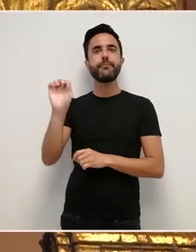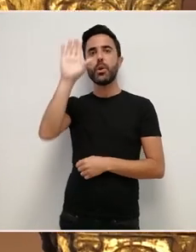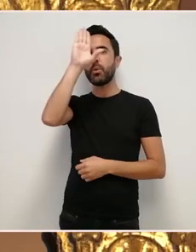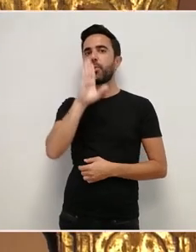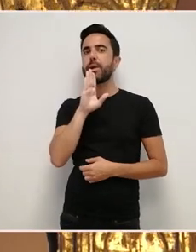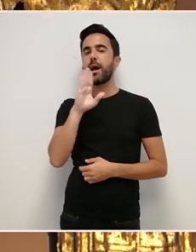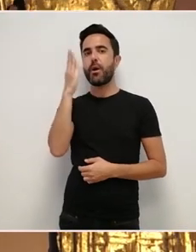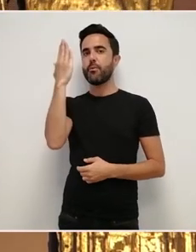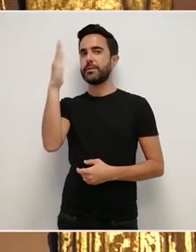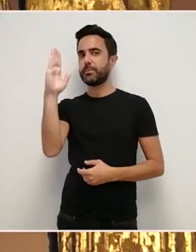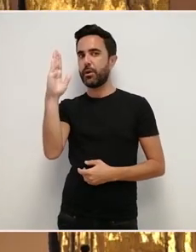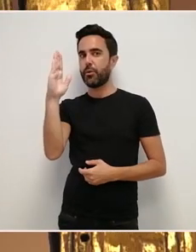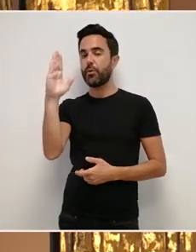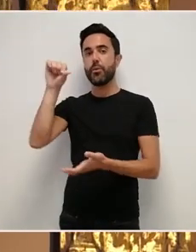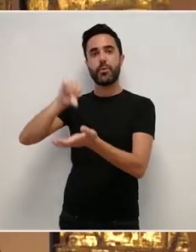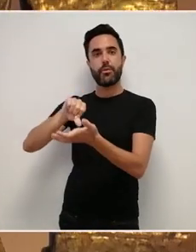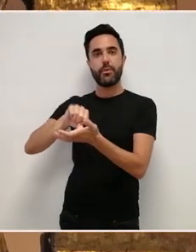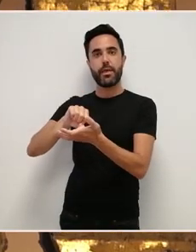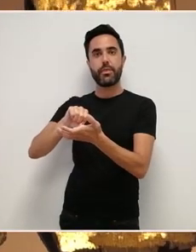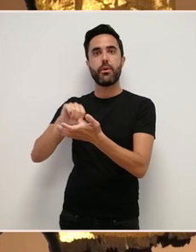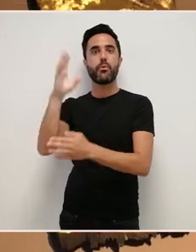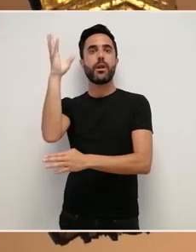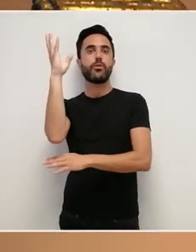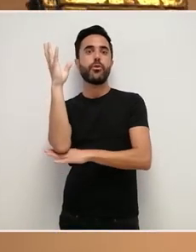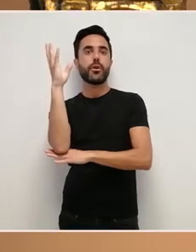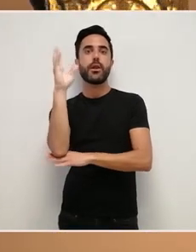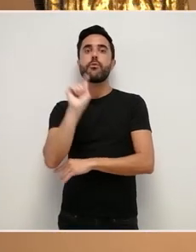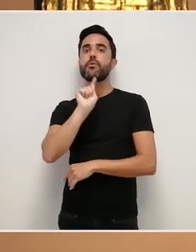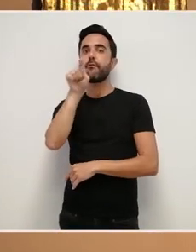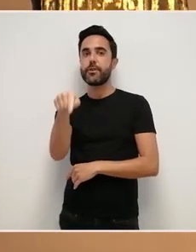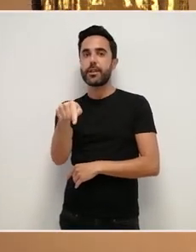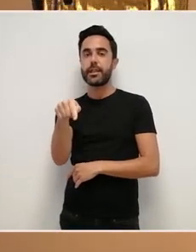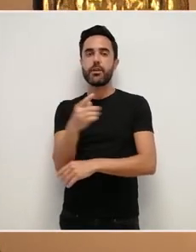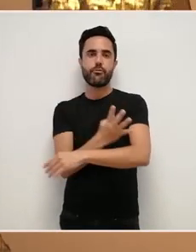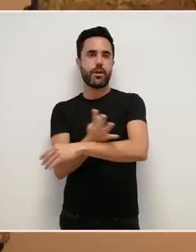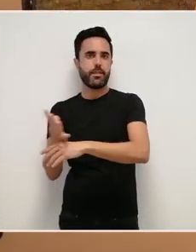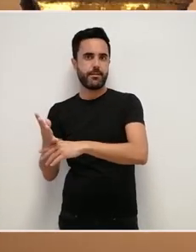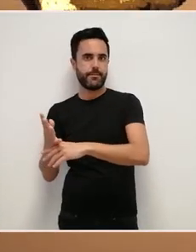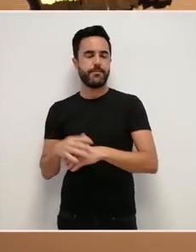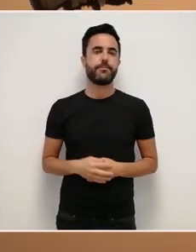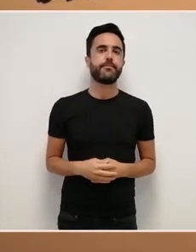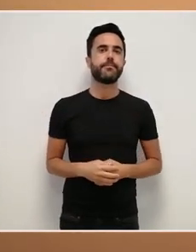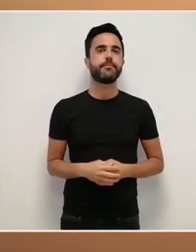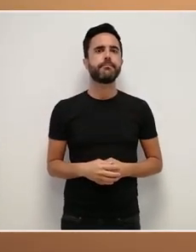a lúa, unha espello, unha cidade, unha torre, unha fonte e un xardín